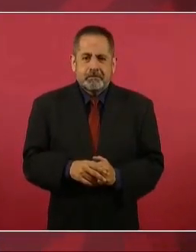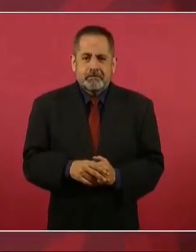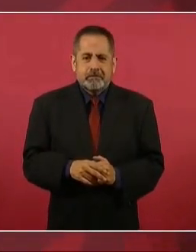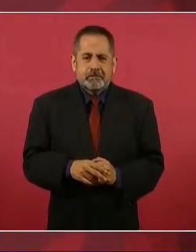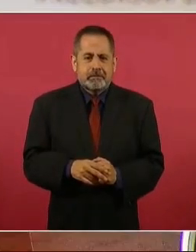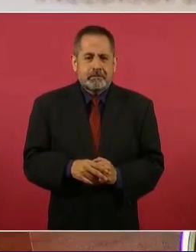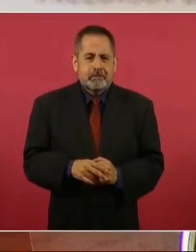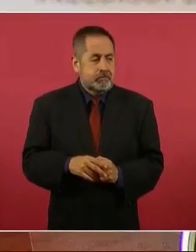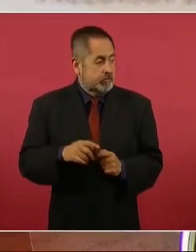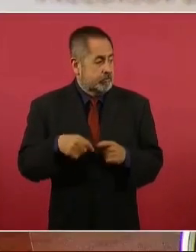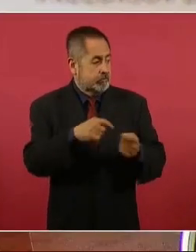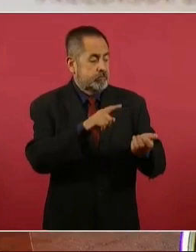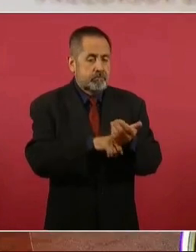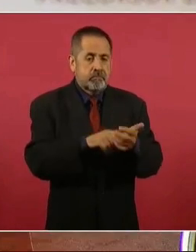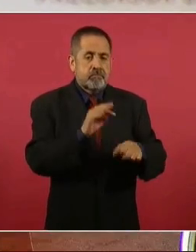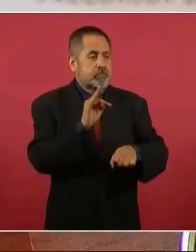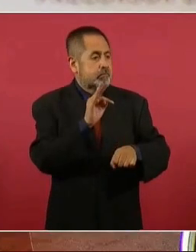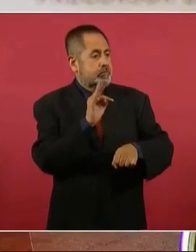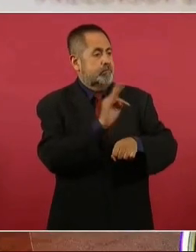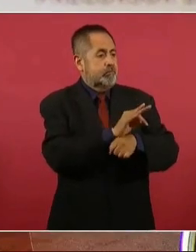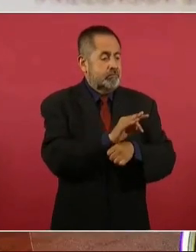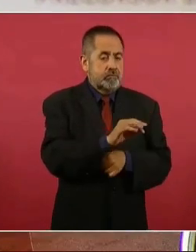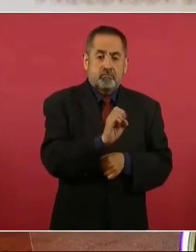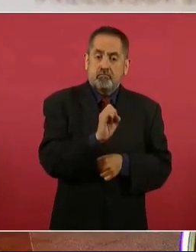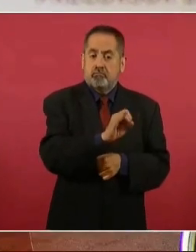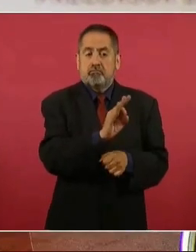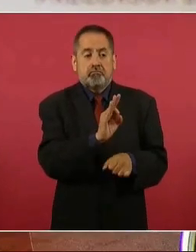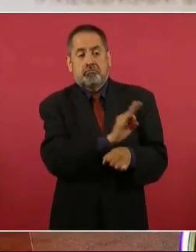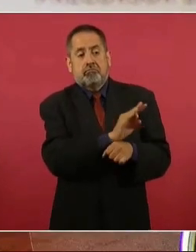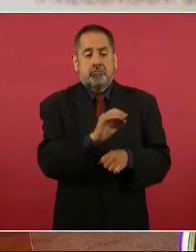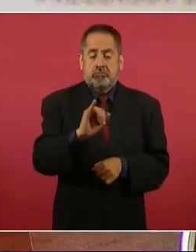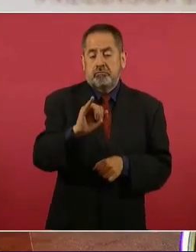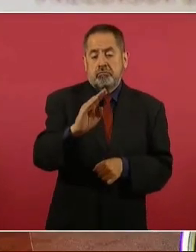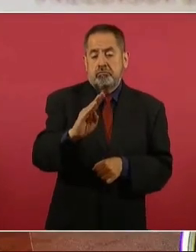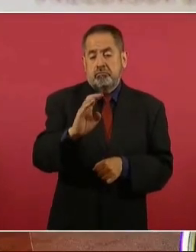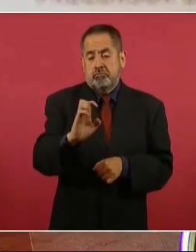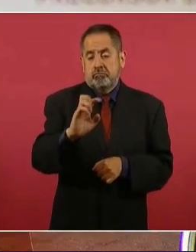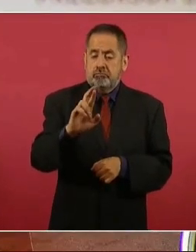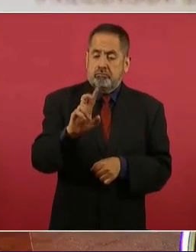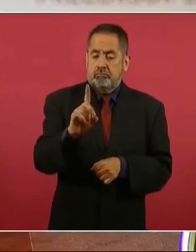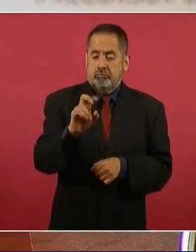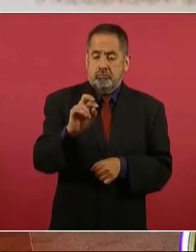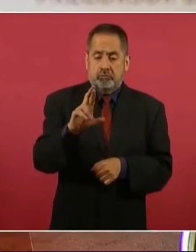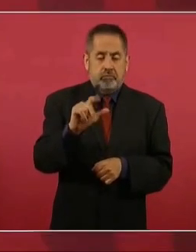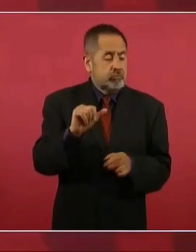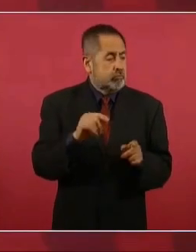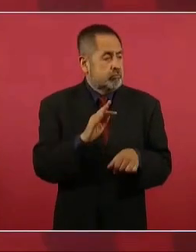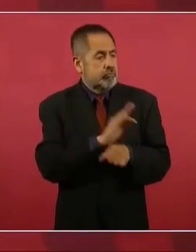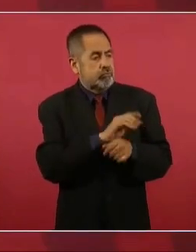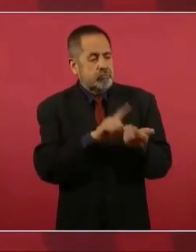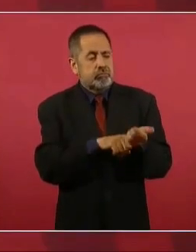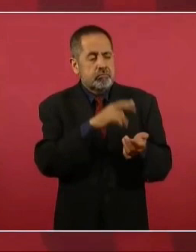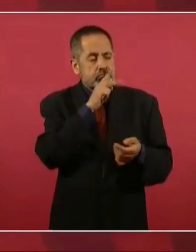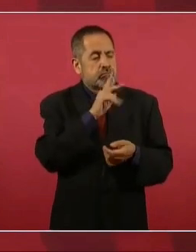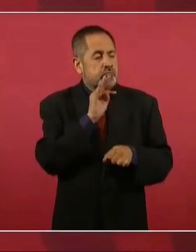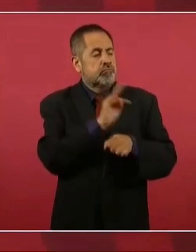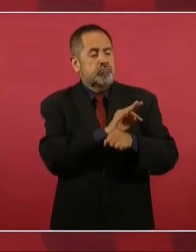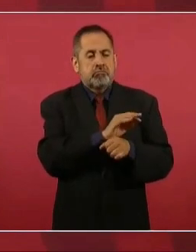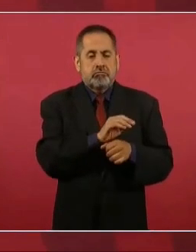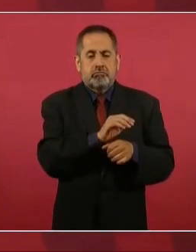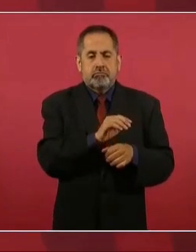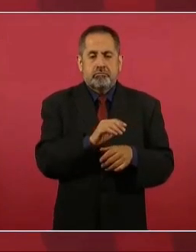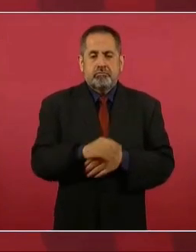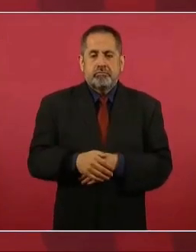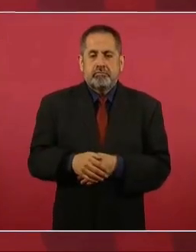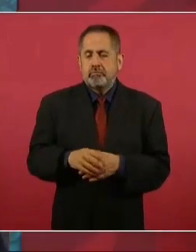a Iberdrola Iberdrola, le fijaron